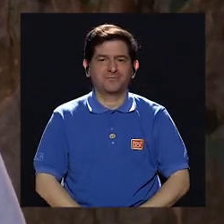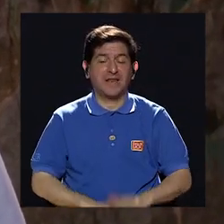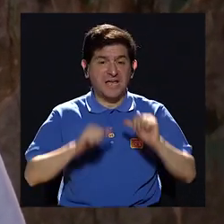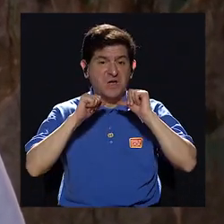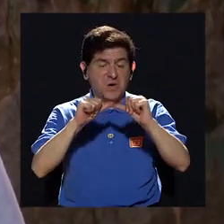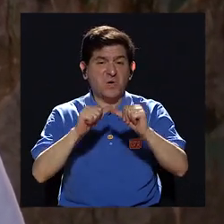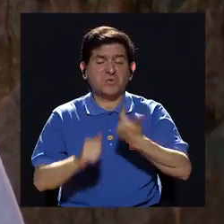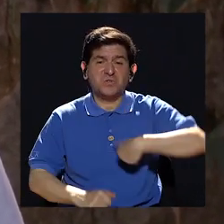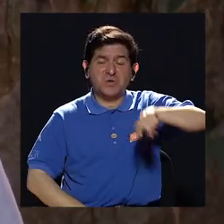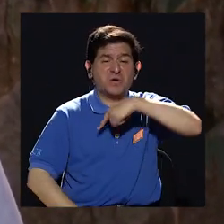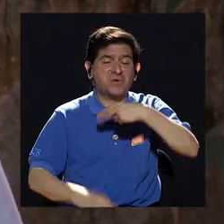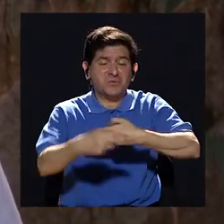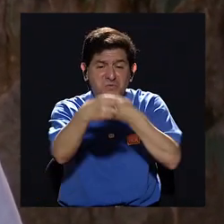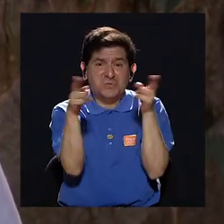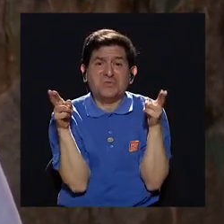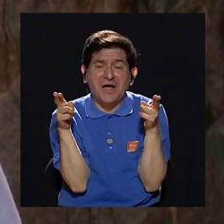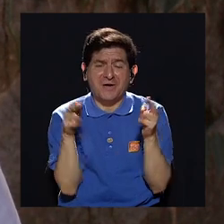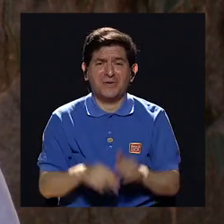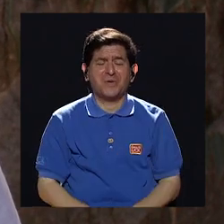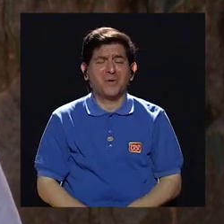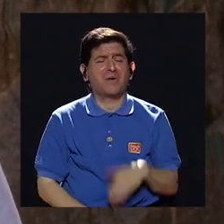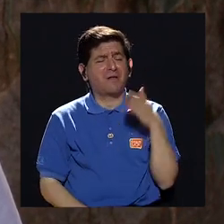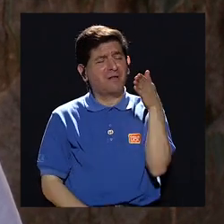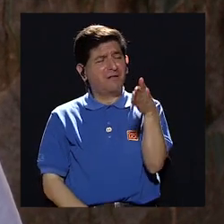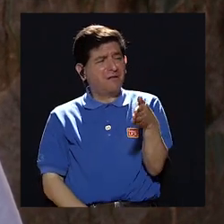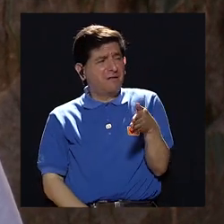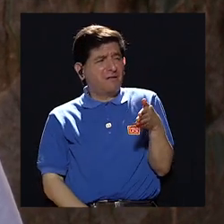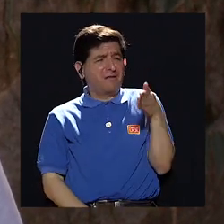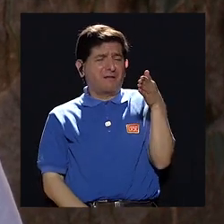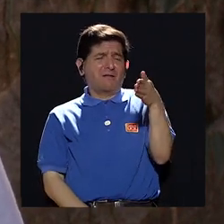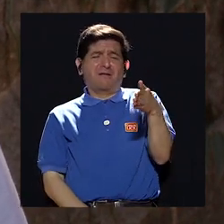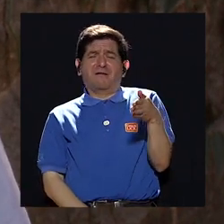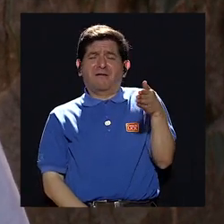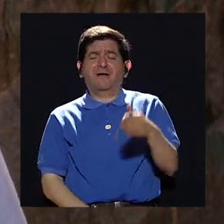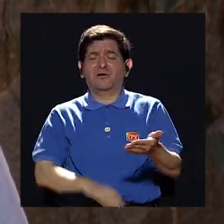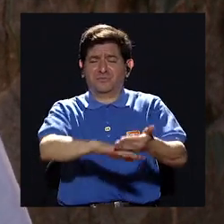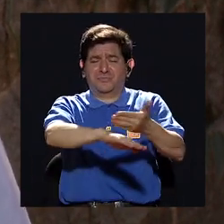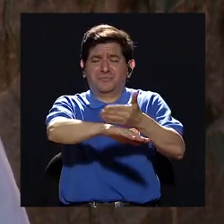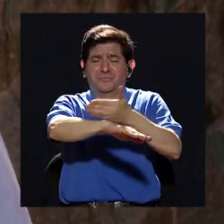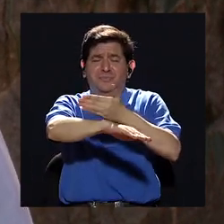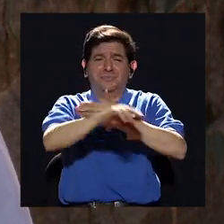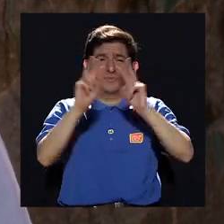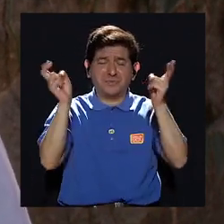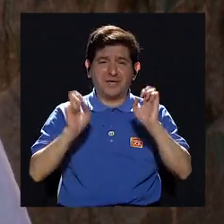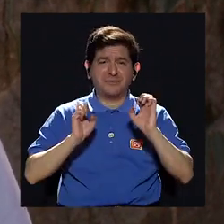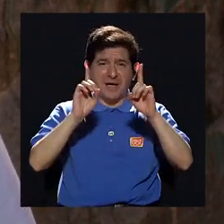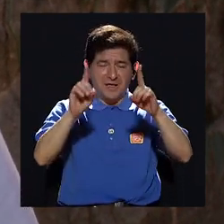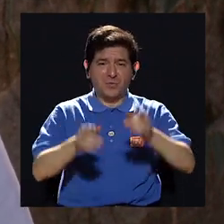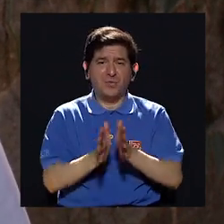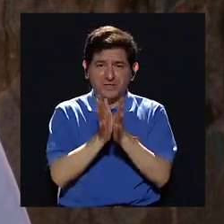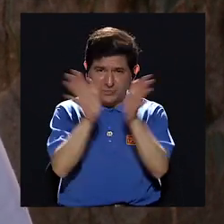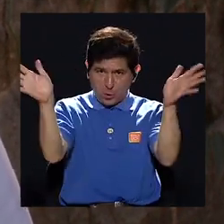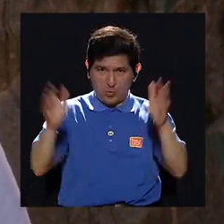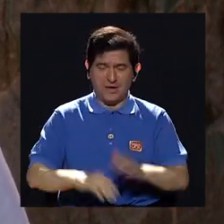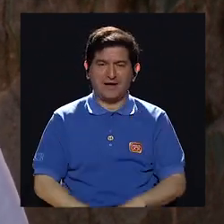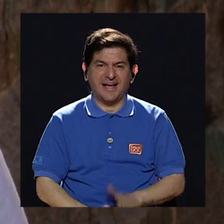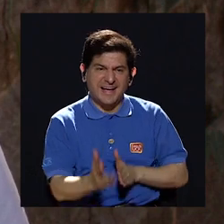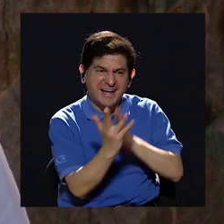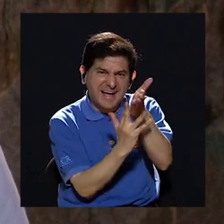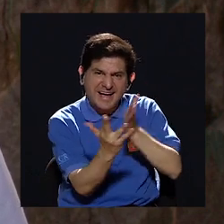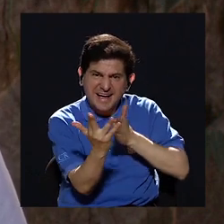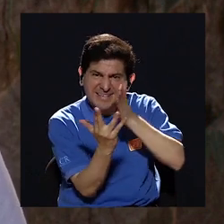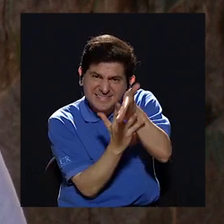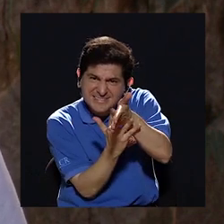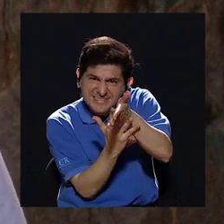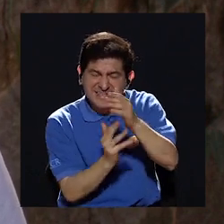seguimos siendo una región muy lenta para avanzar en materia de educación pública el acceso